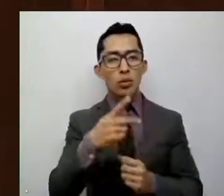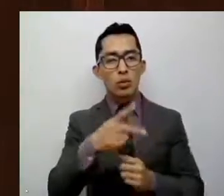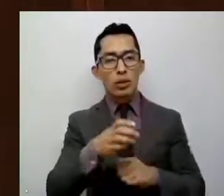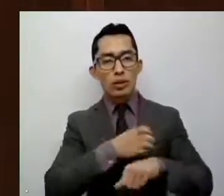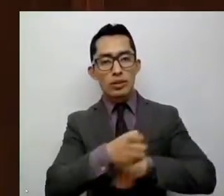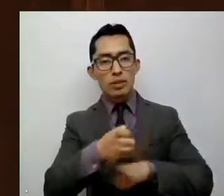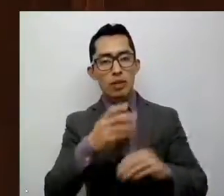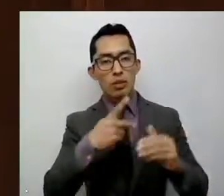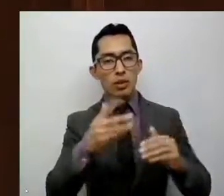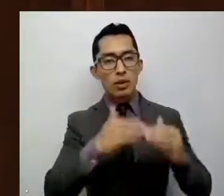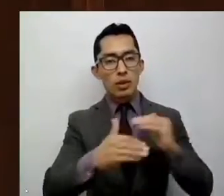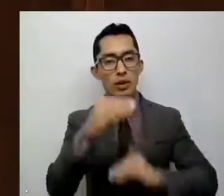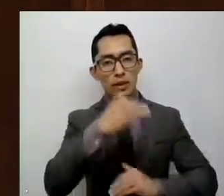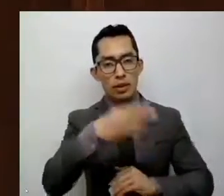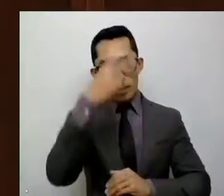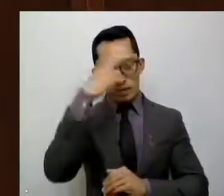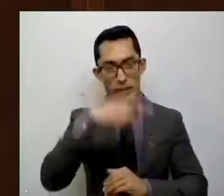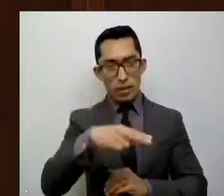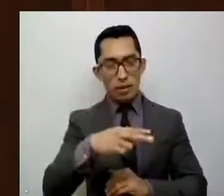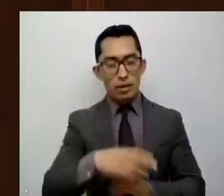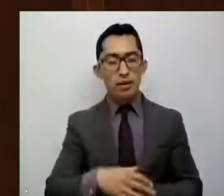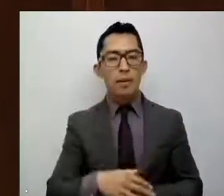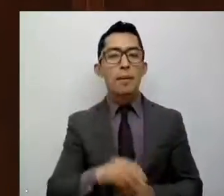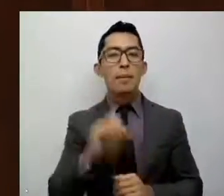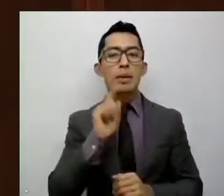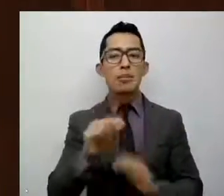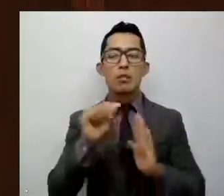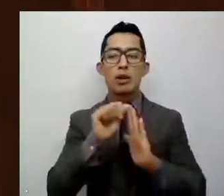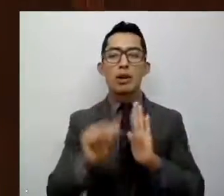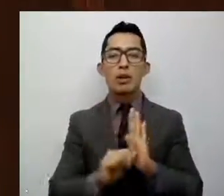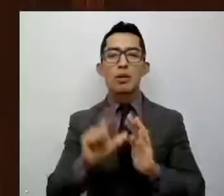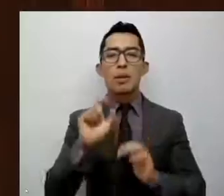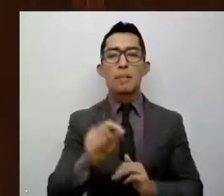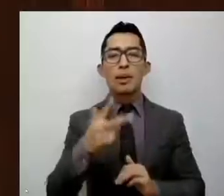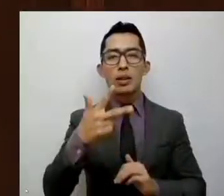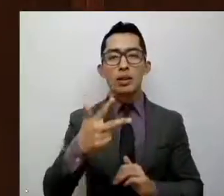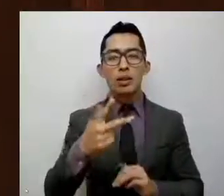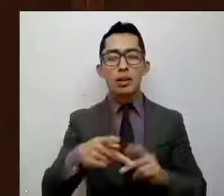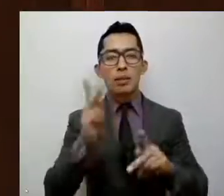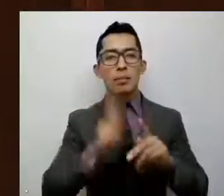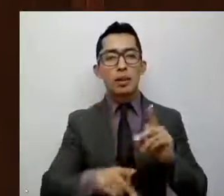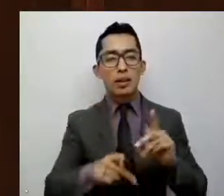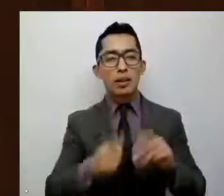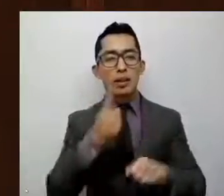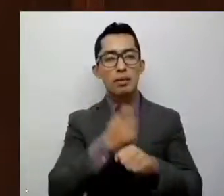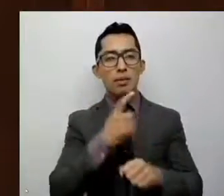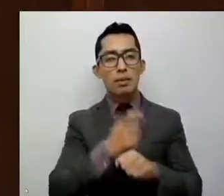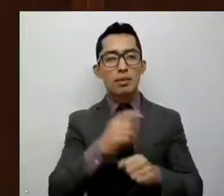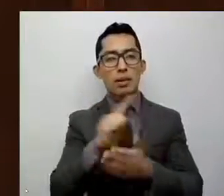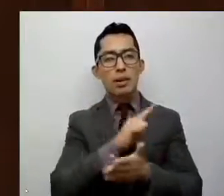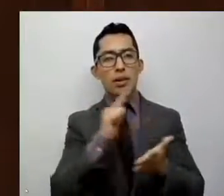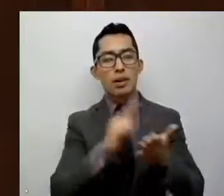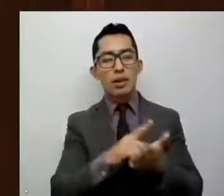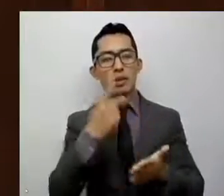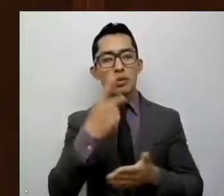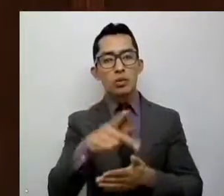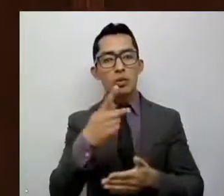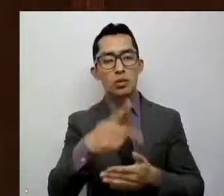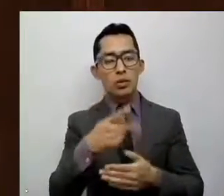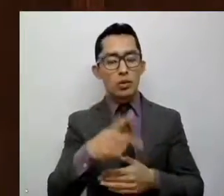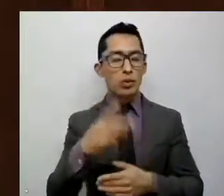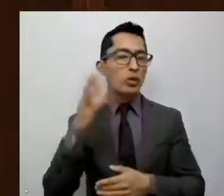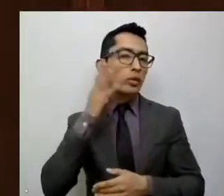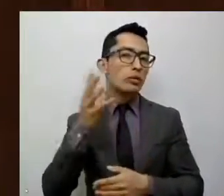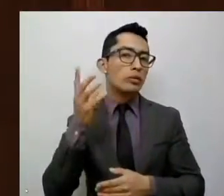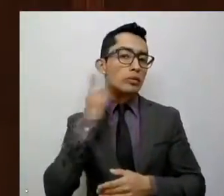Libre y Soberana de México y artículo 28, fracción 1, de la Ley Orgánica del Poder Legislativo